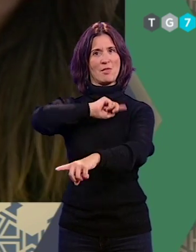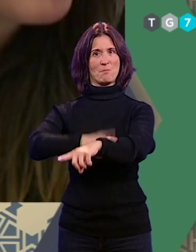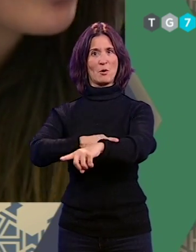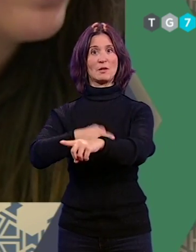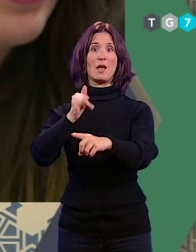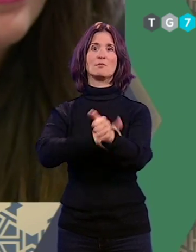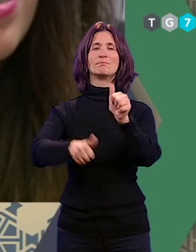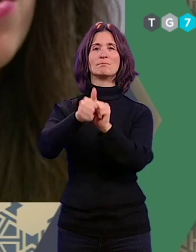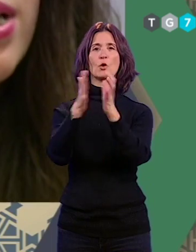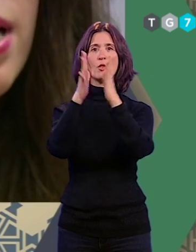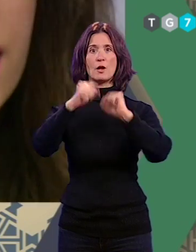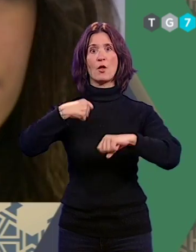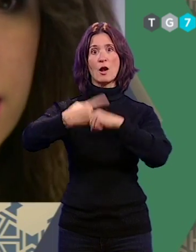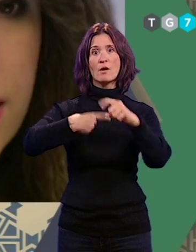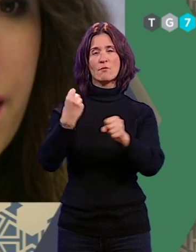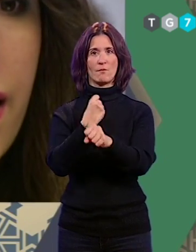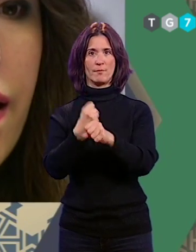conciliación laboral y familiar.